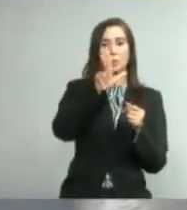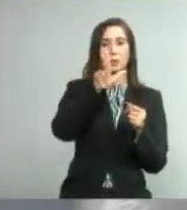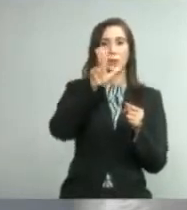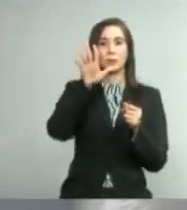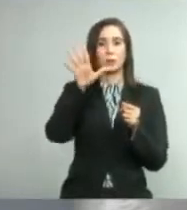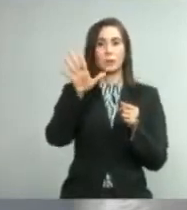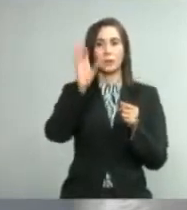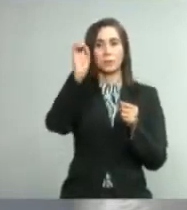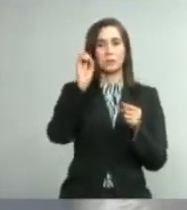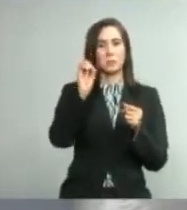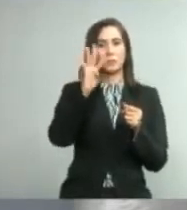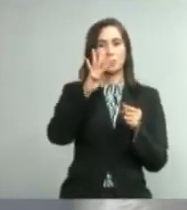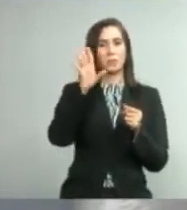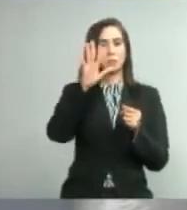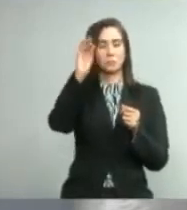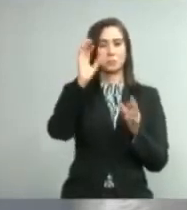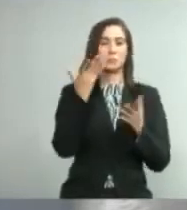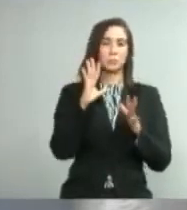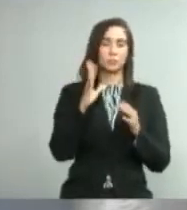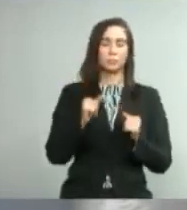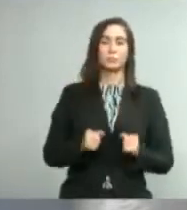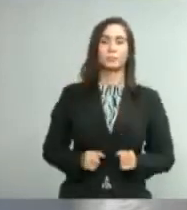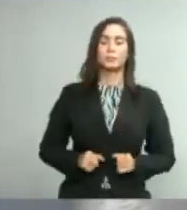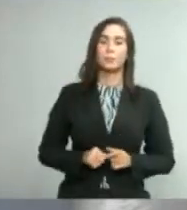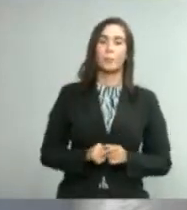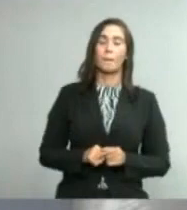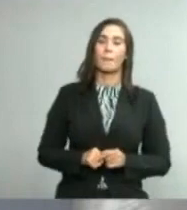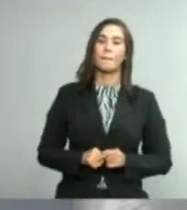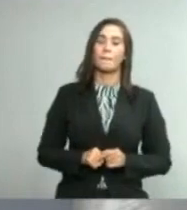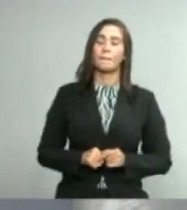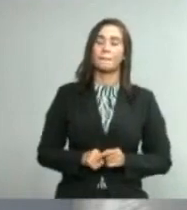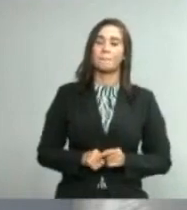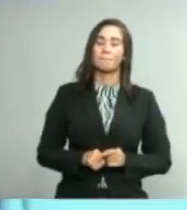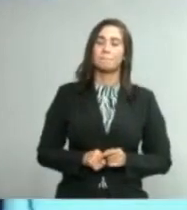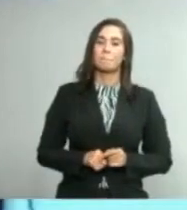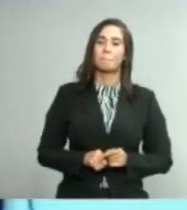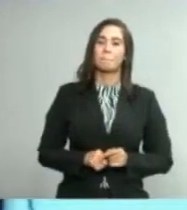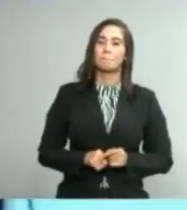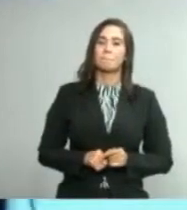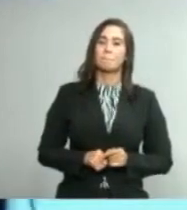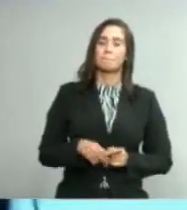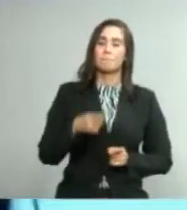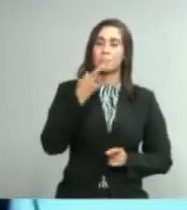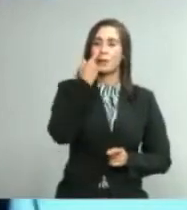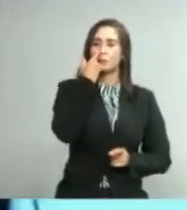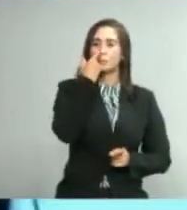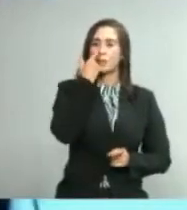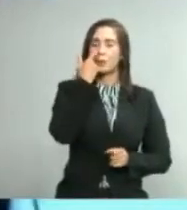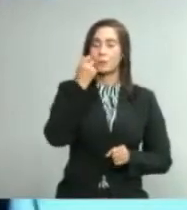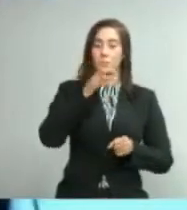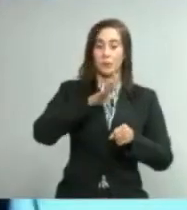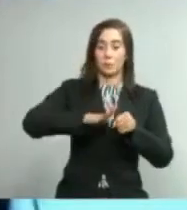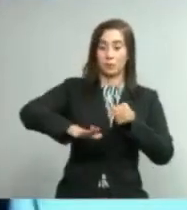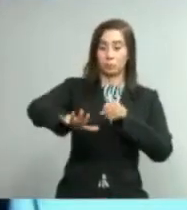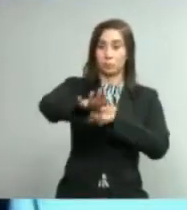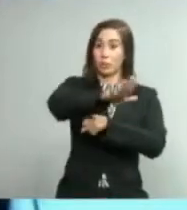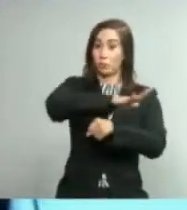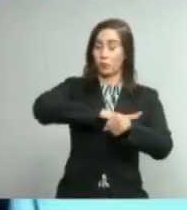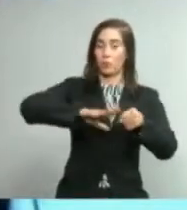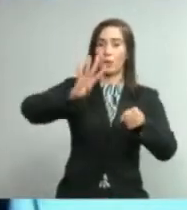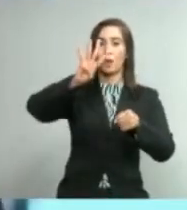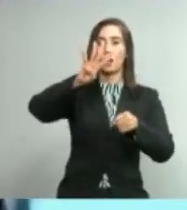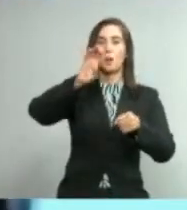45%. Perdón, de las pruebas a nivel nacional realizadas de las 47.000